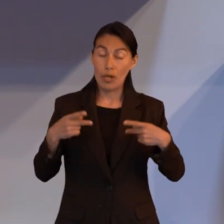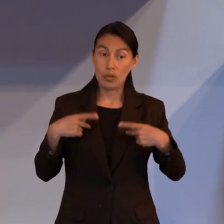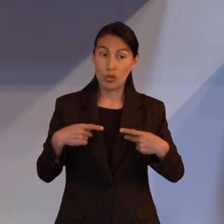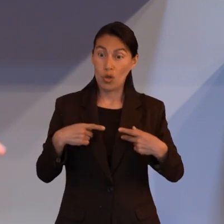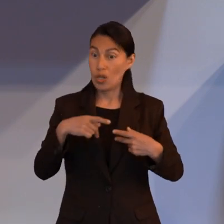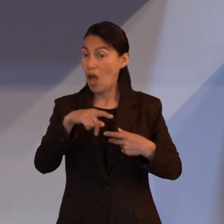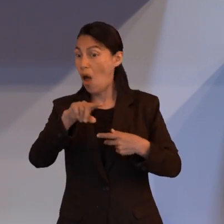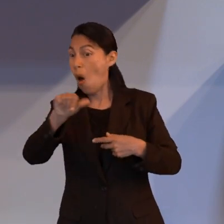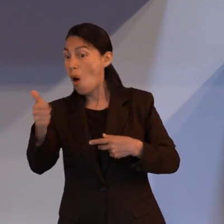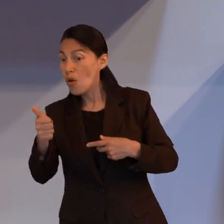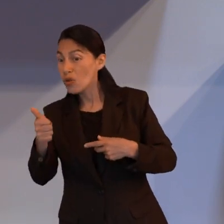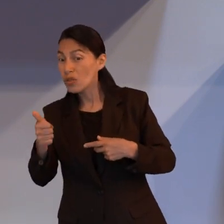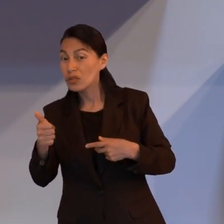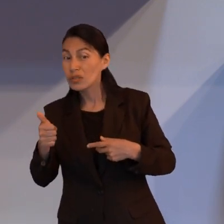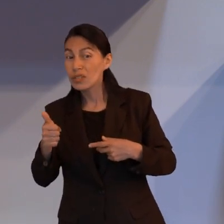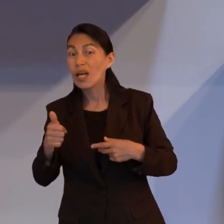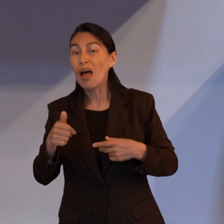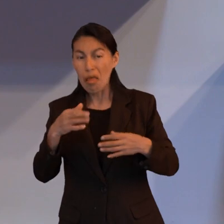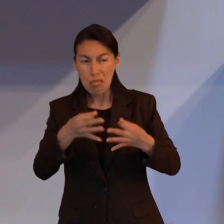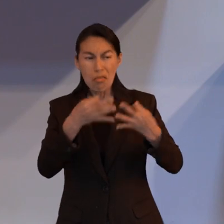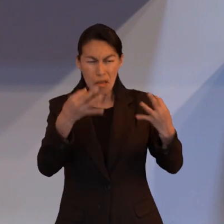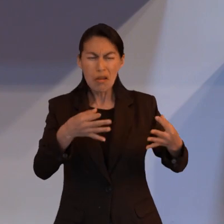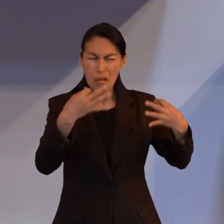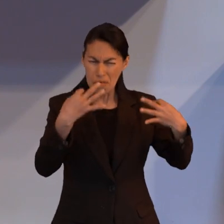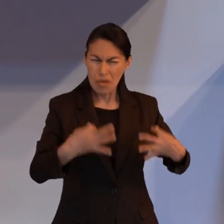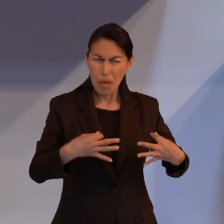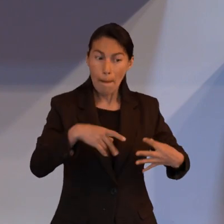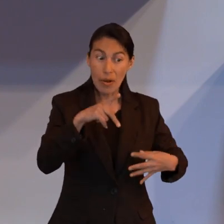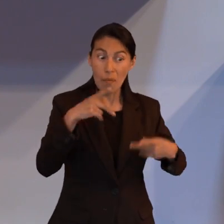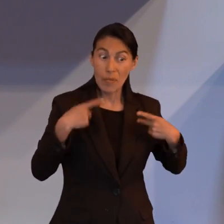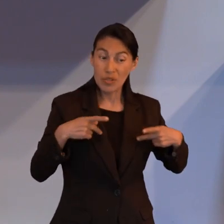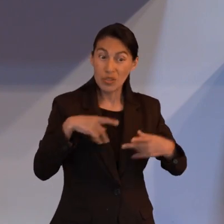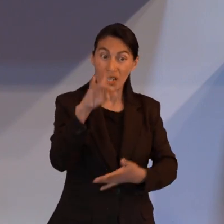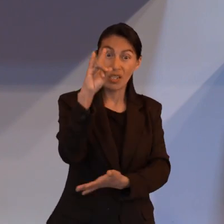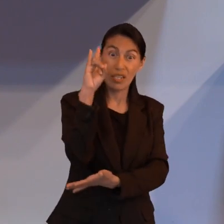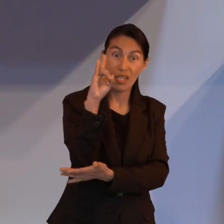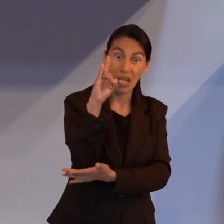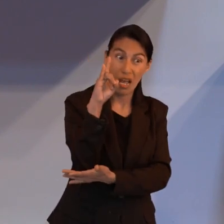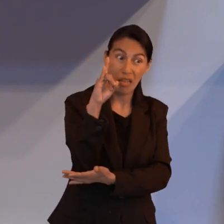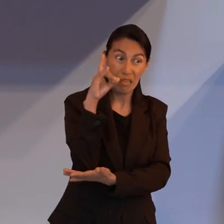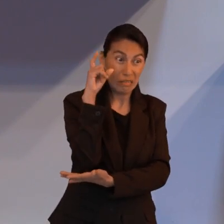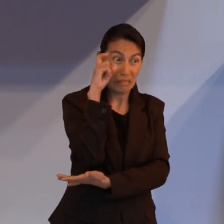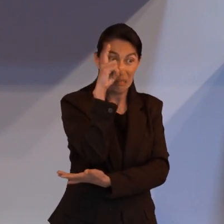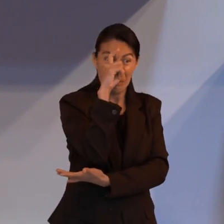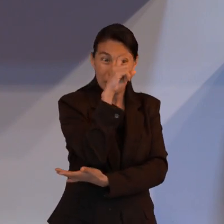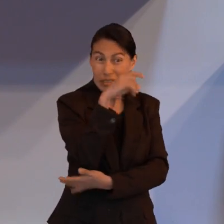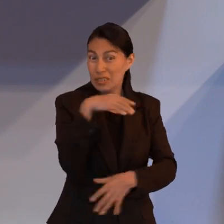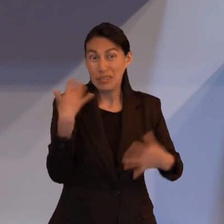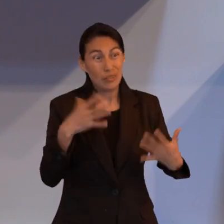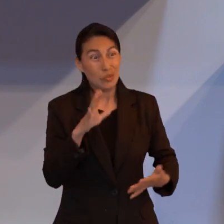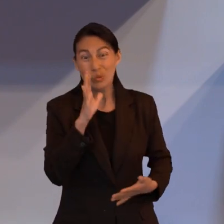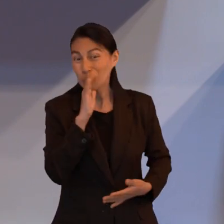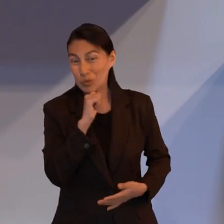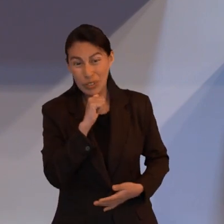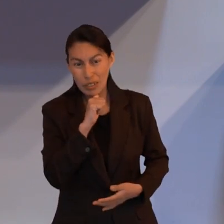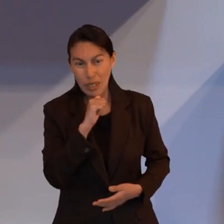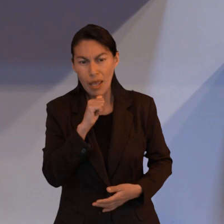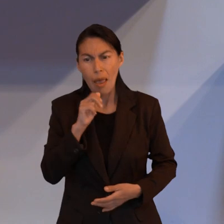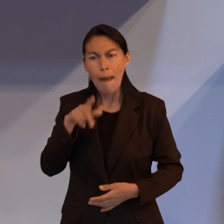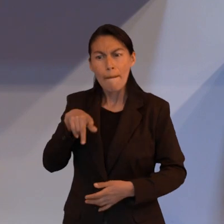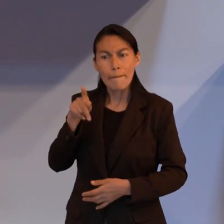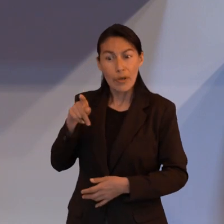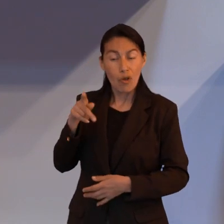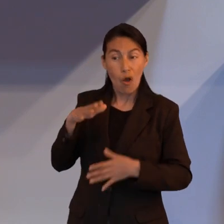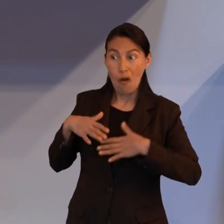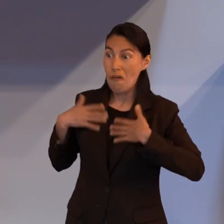como espías y de hecho ahí conocen a Raab todos los demás espías que habían ido con ellos que dijeron o sea sí está la tierra bien pero hay gigantes